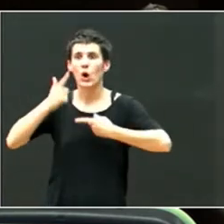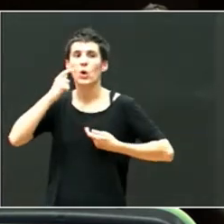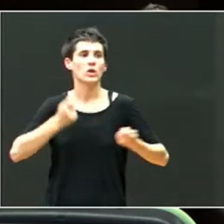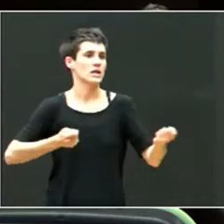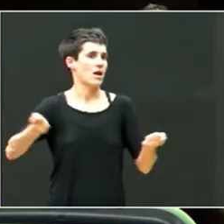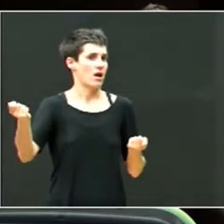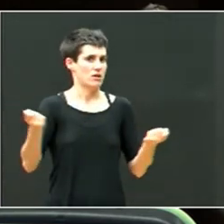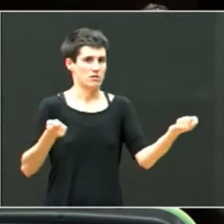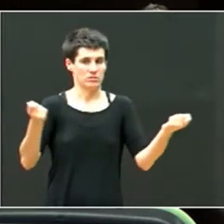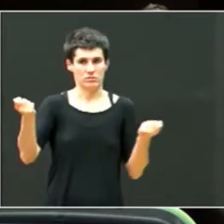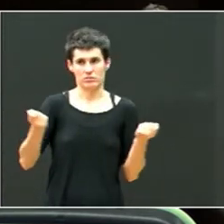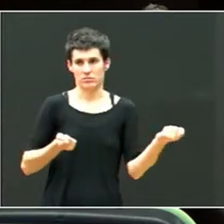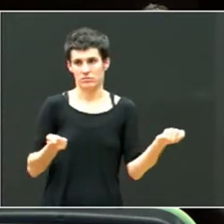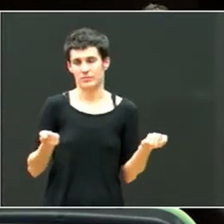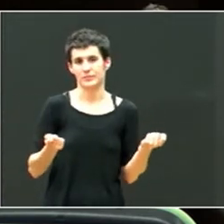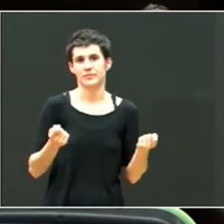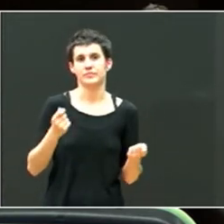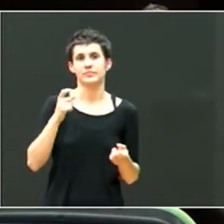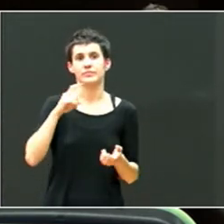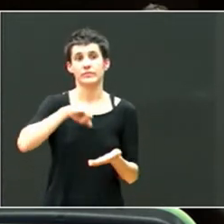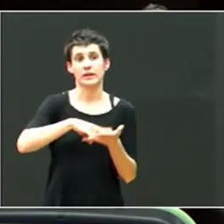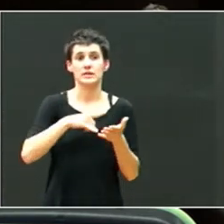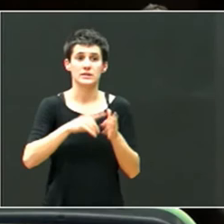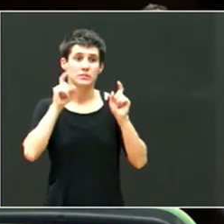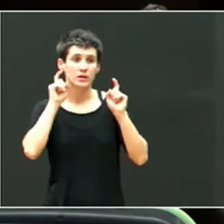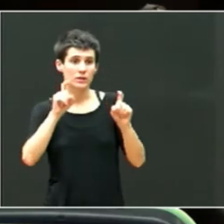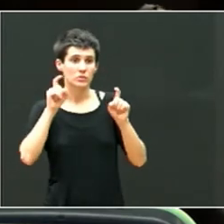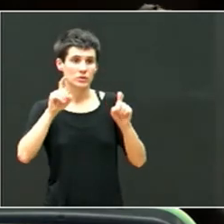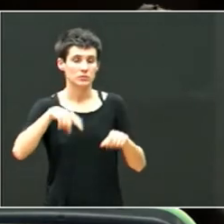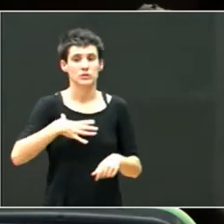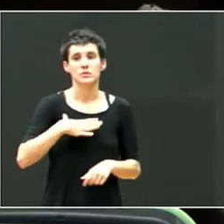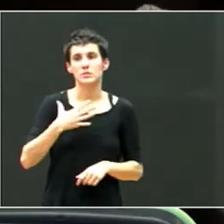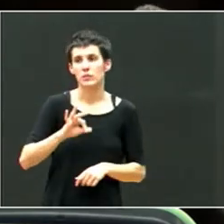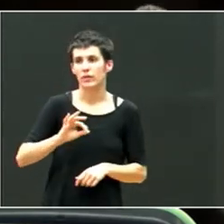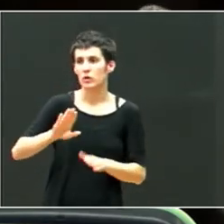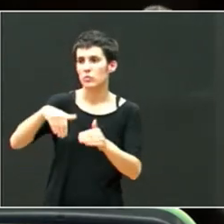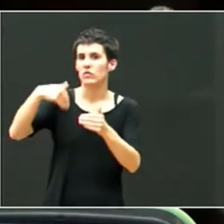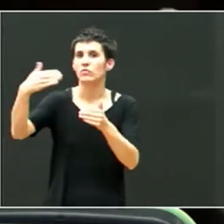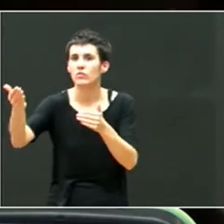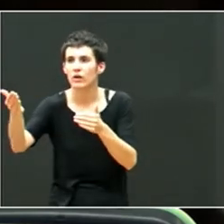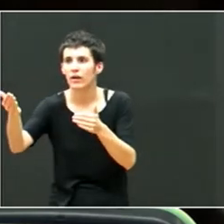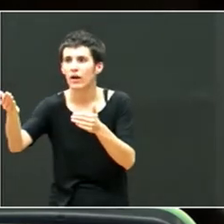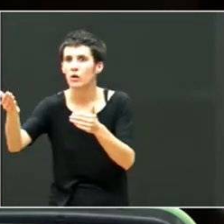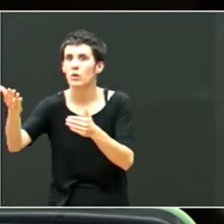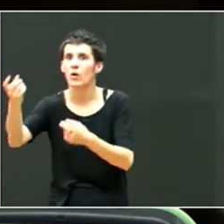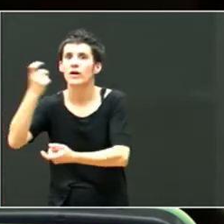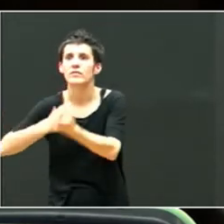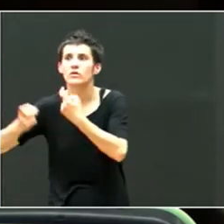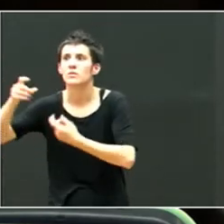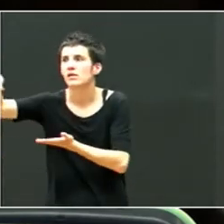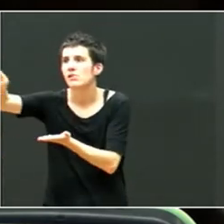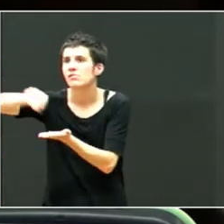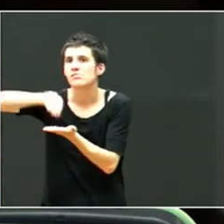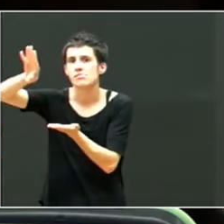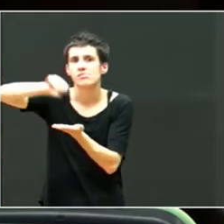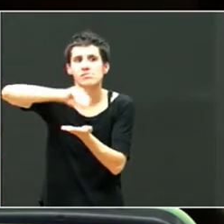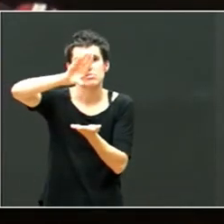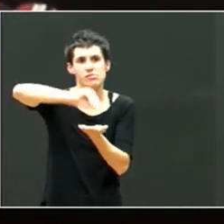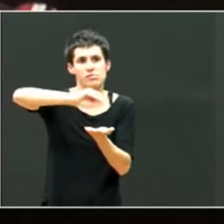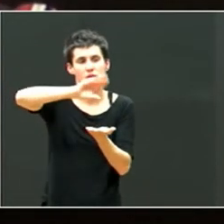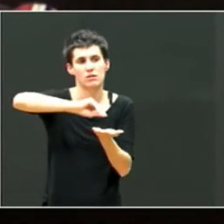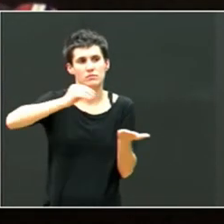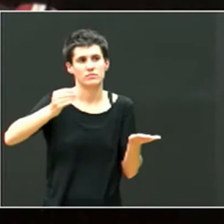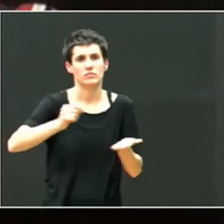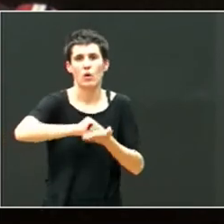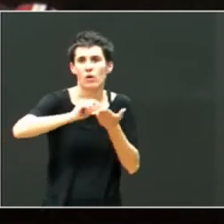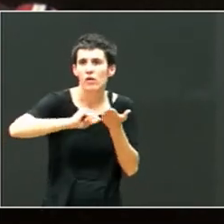puede, o el sistema educativo también puede recibir de otros foros, mucha información y, bueno, y muchas recetas